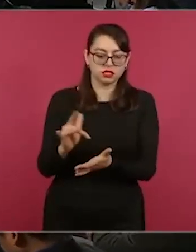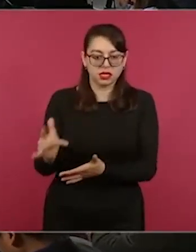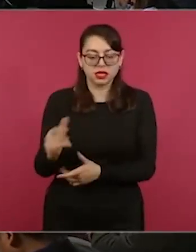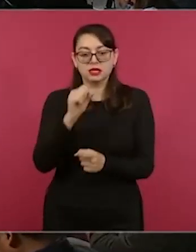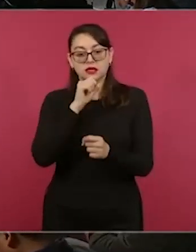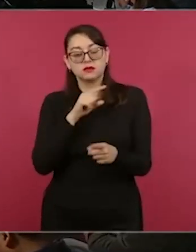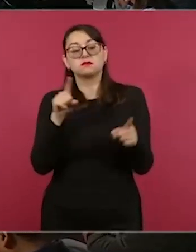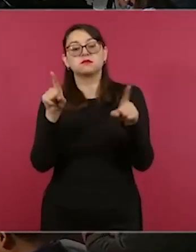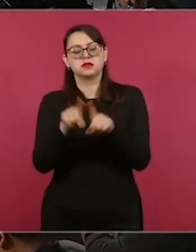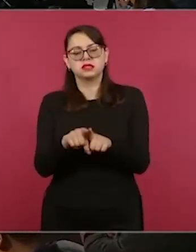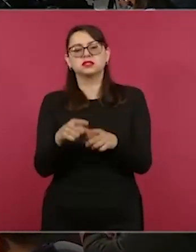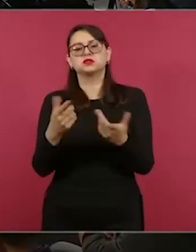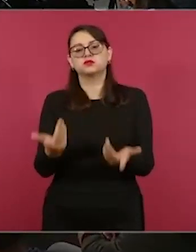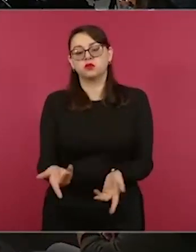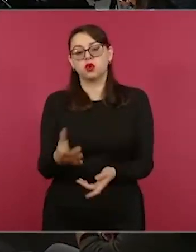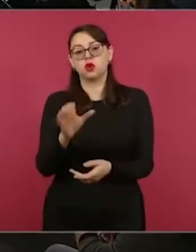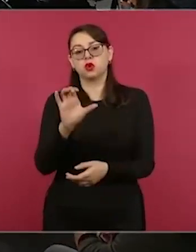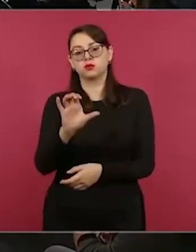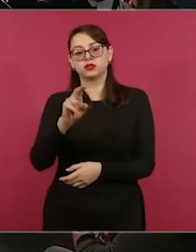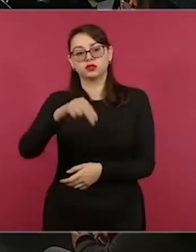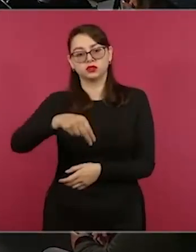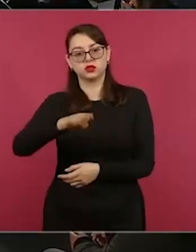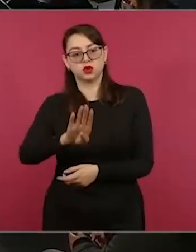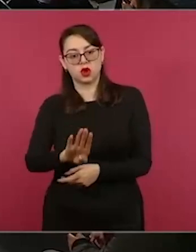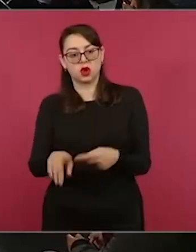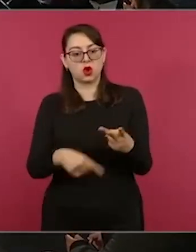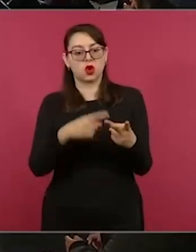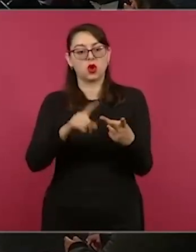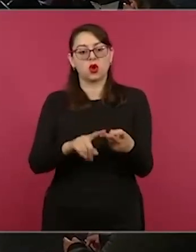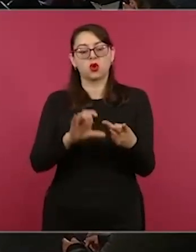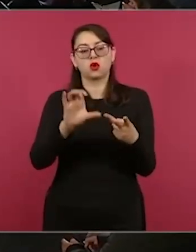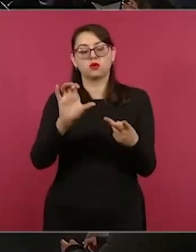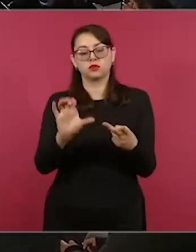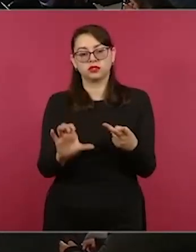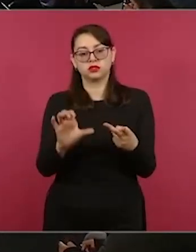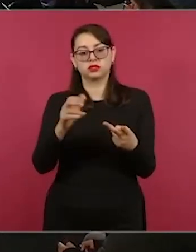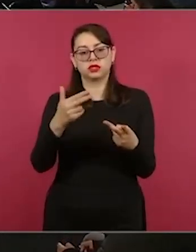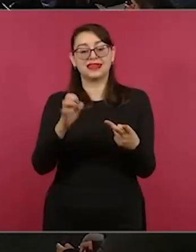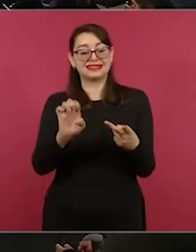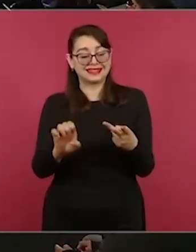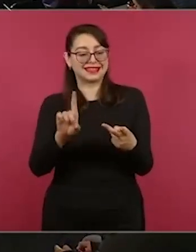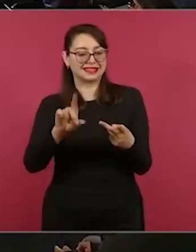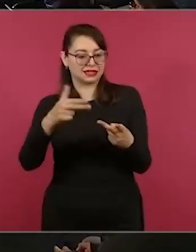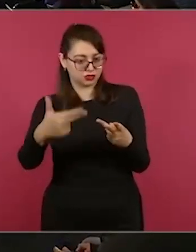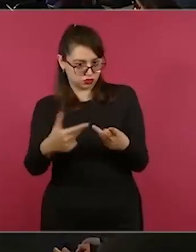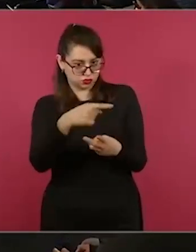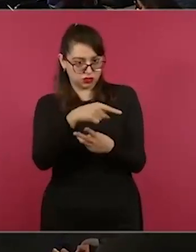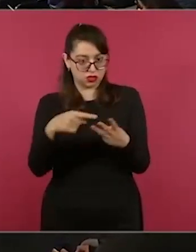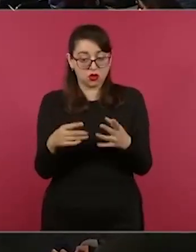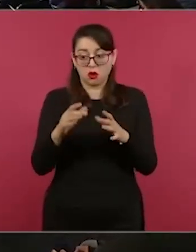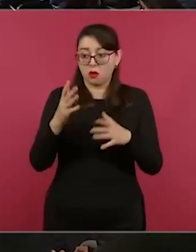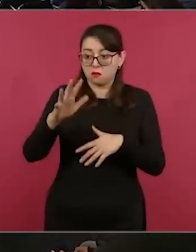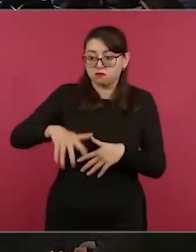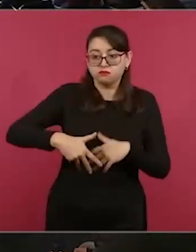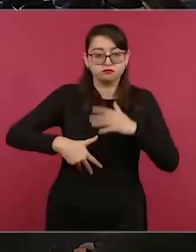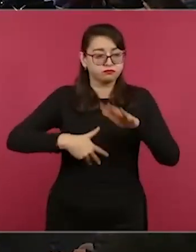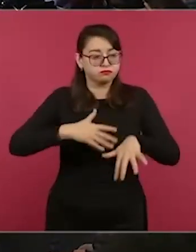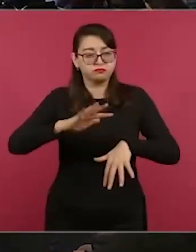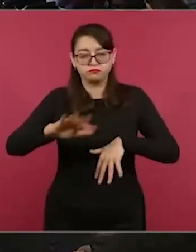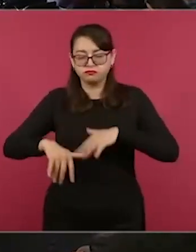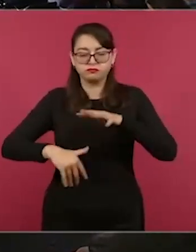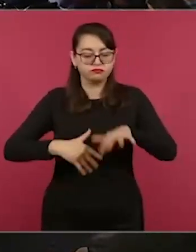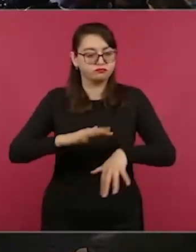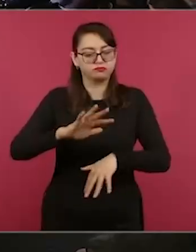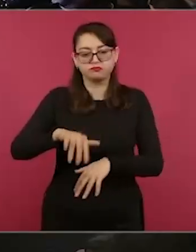la Comisión de Búsqueda, la Comisión Estatal de Derechos Humanos, y estamos a marchas forzadas trabajando